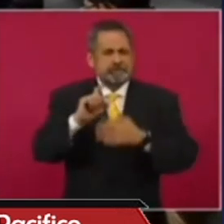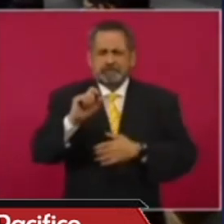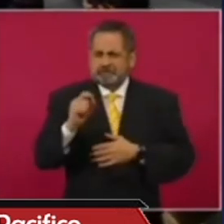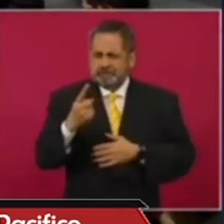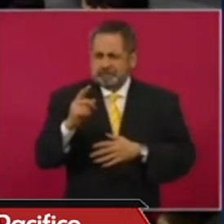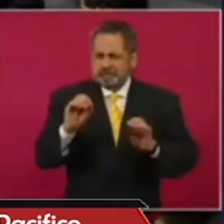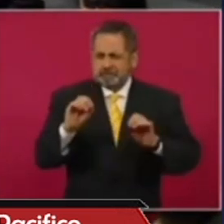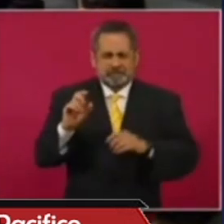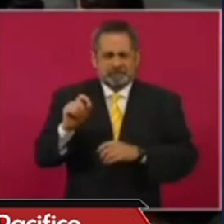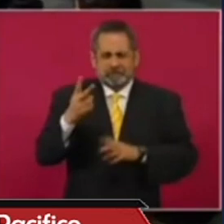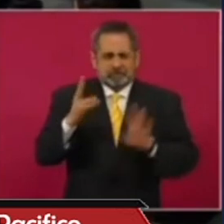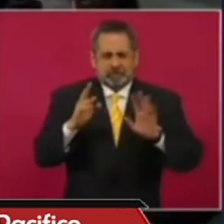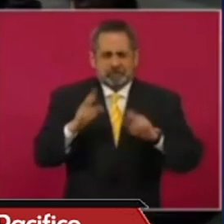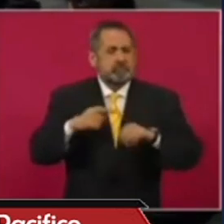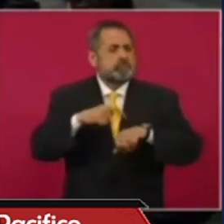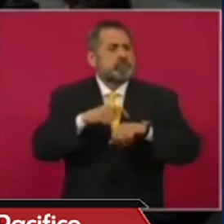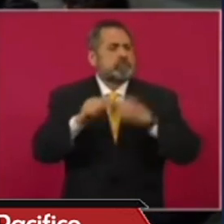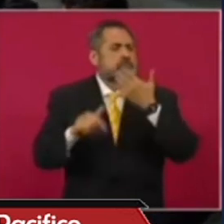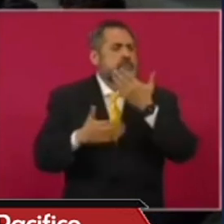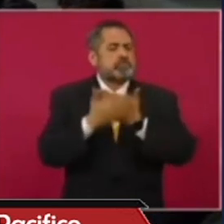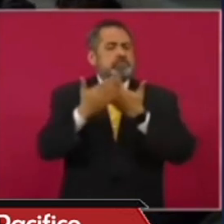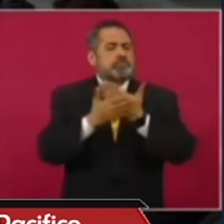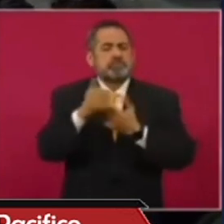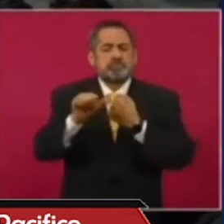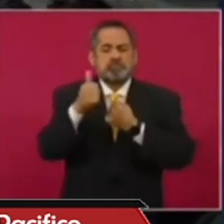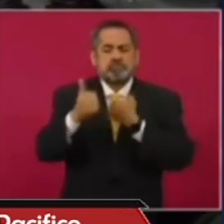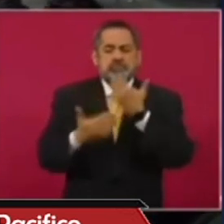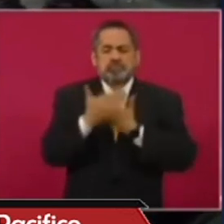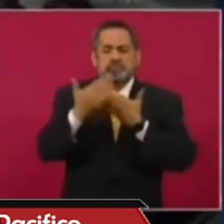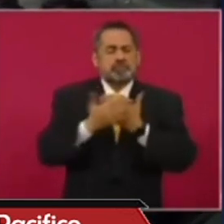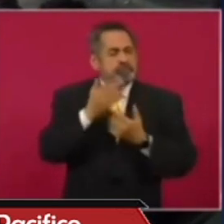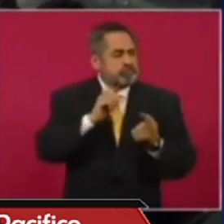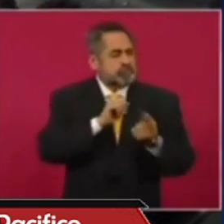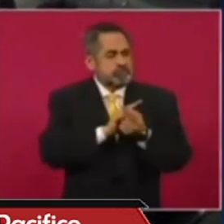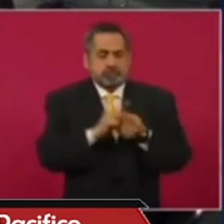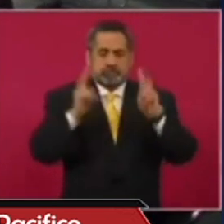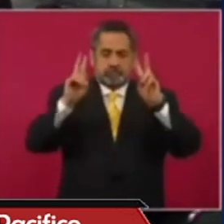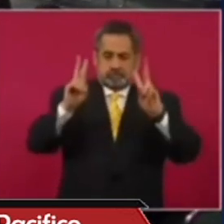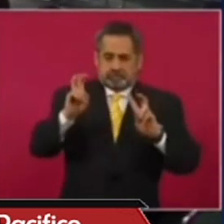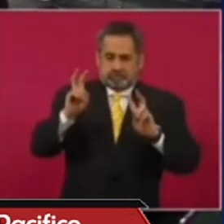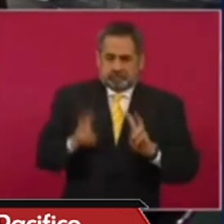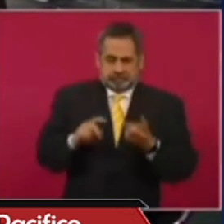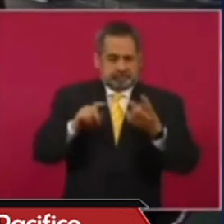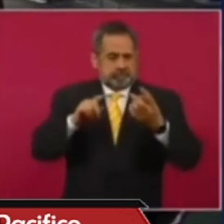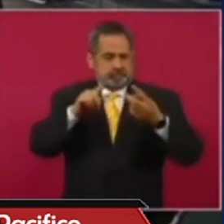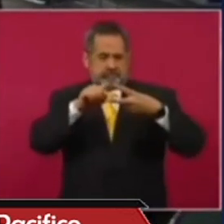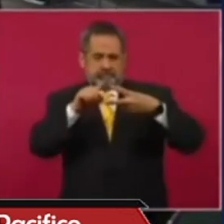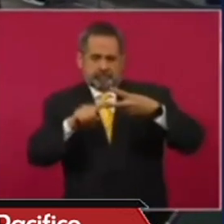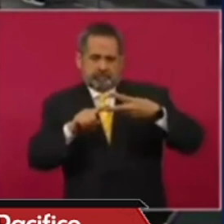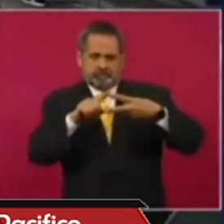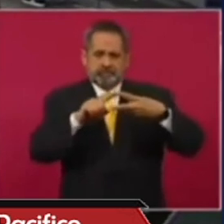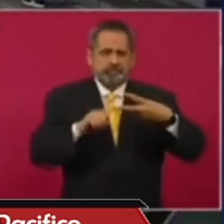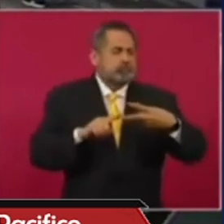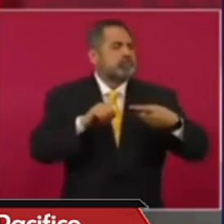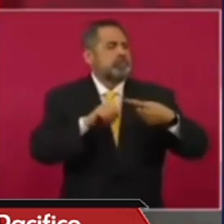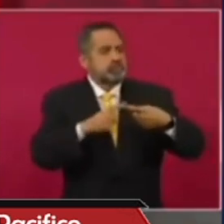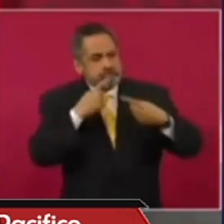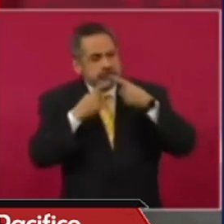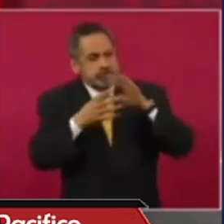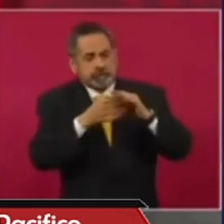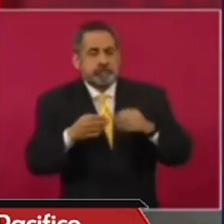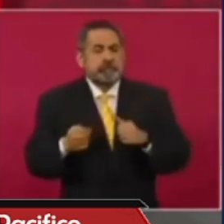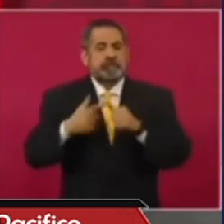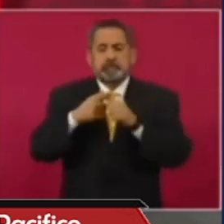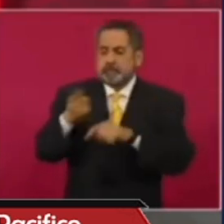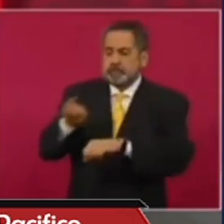o 22, va a ser a las 11 de la mañana y los dos primeros temas a tratar va a ser una presentación que hará